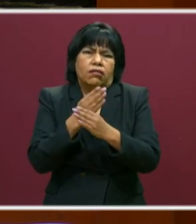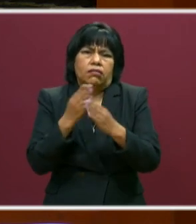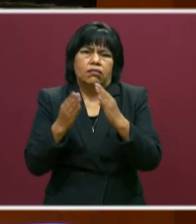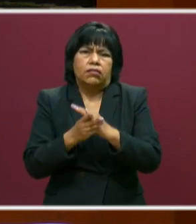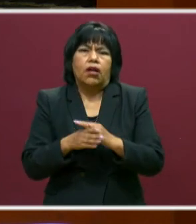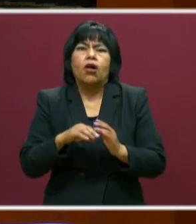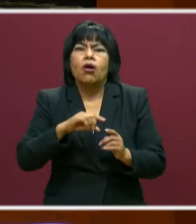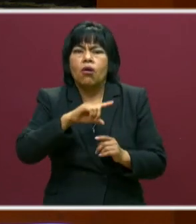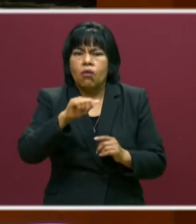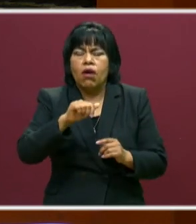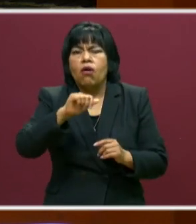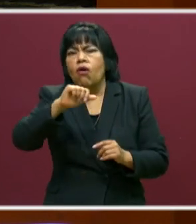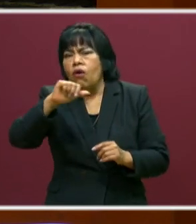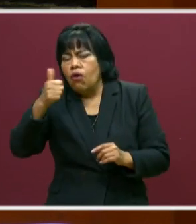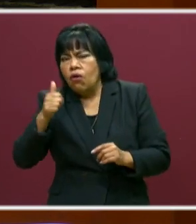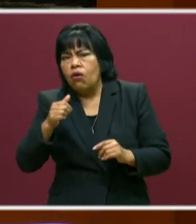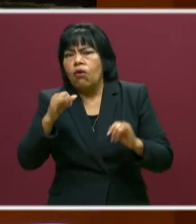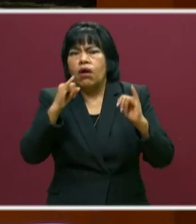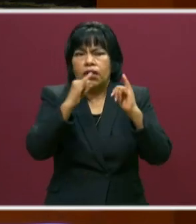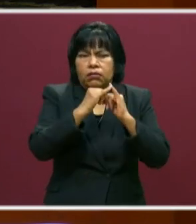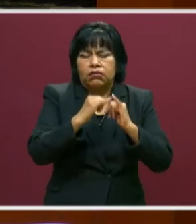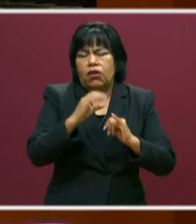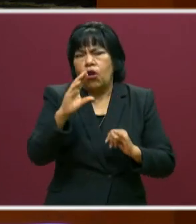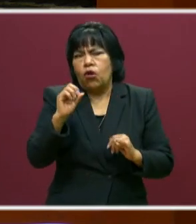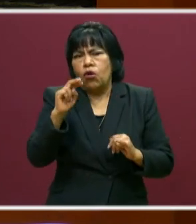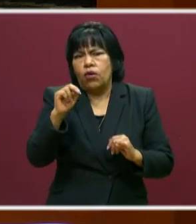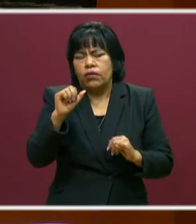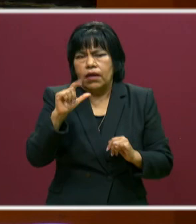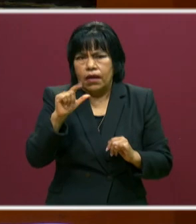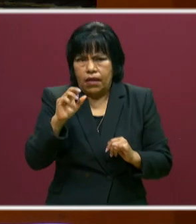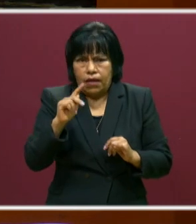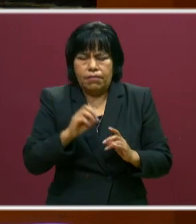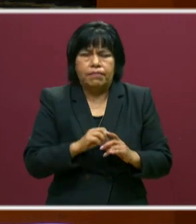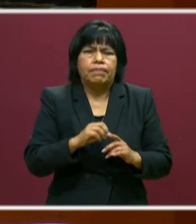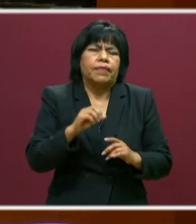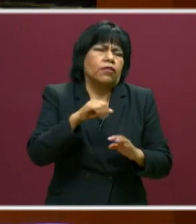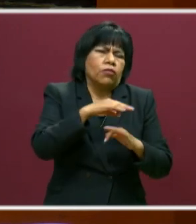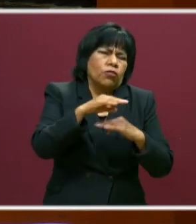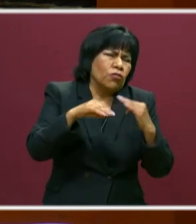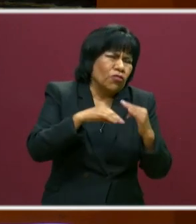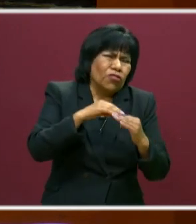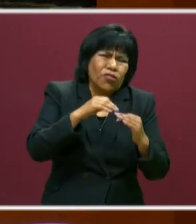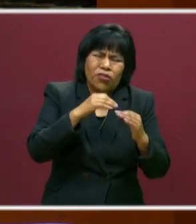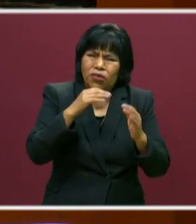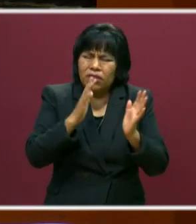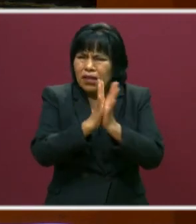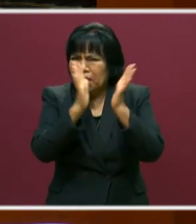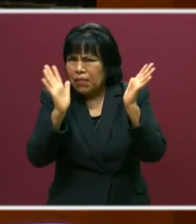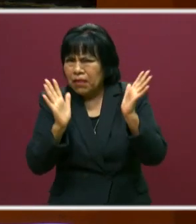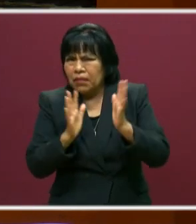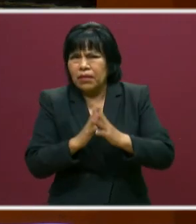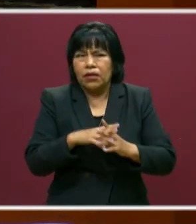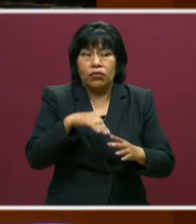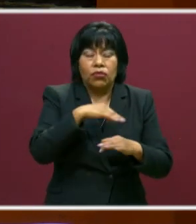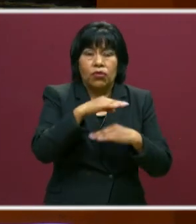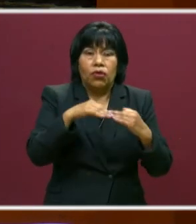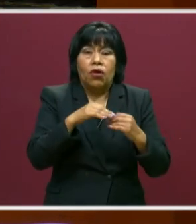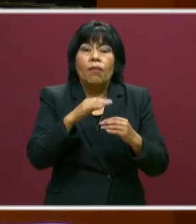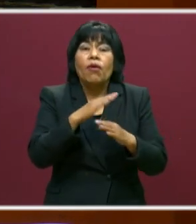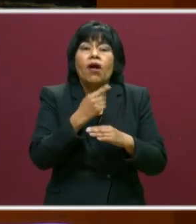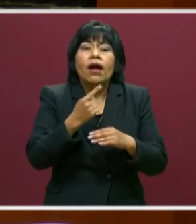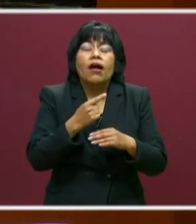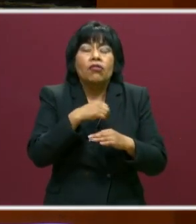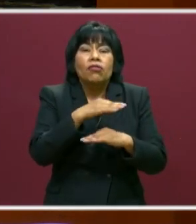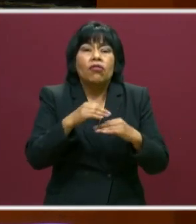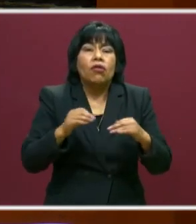organismos públicos descentralizados, como CONALEP, COBAEB, CECITES, todo lo demás. Porque de lo que se trata es de que